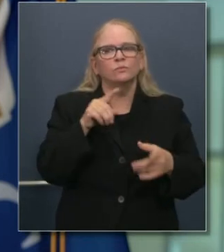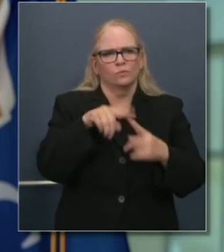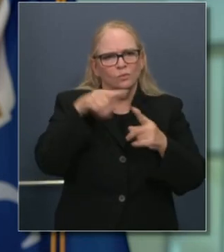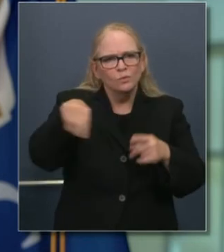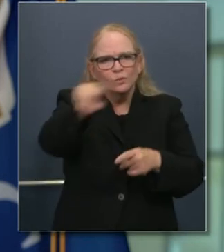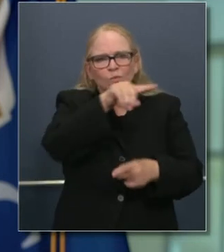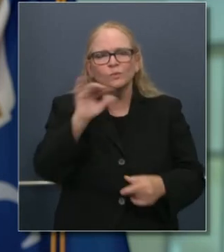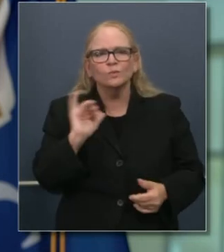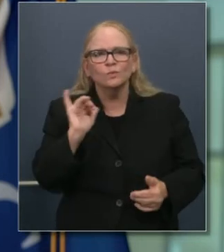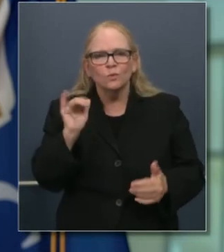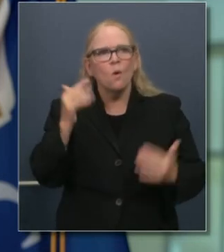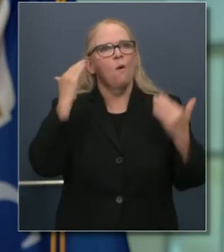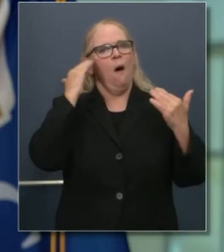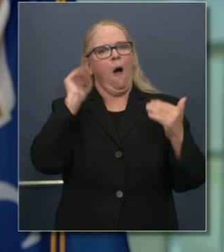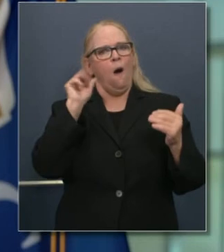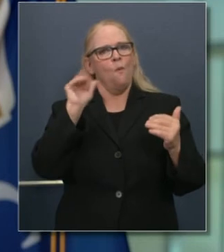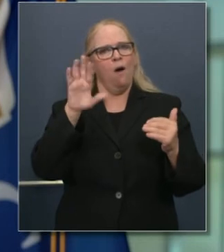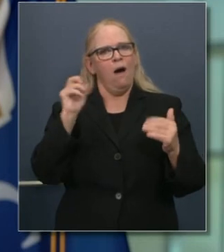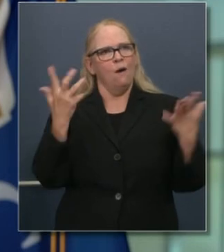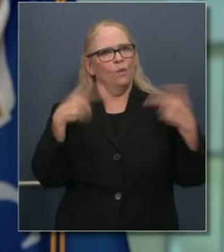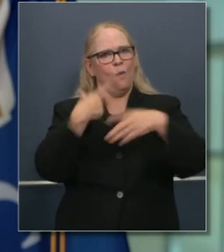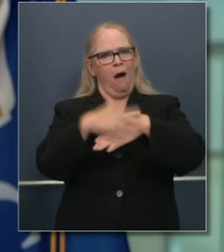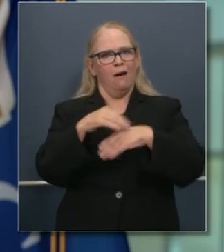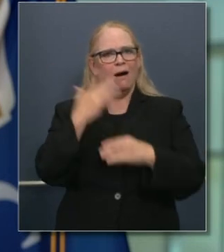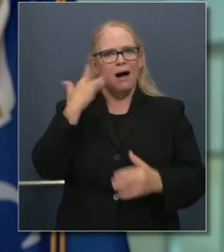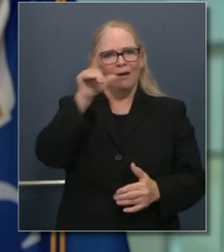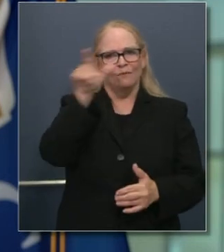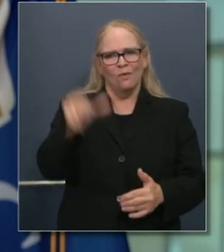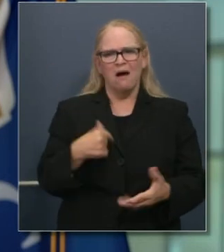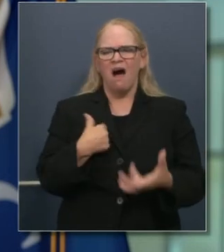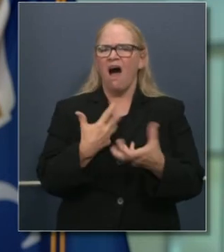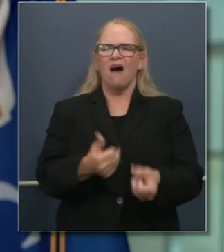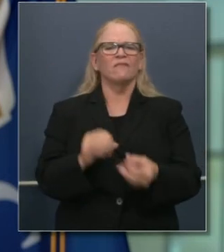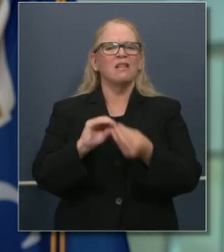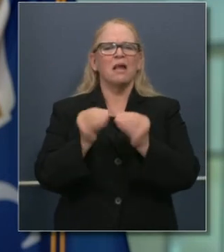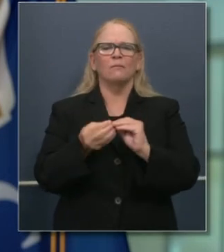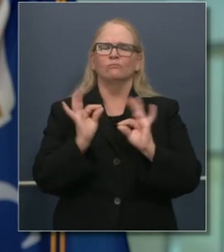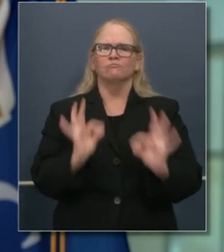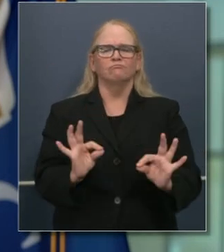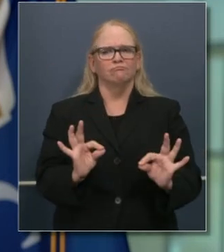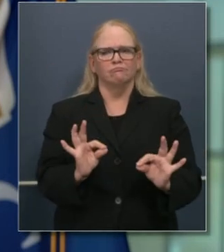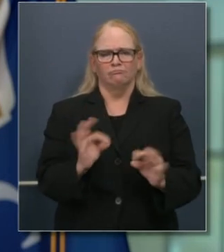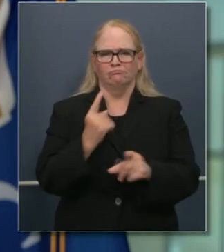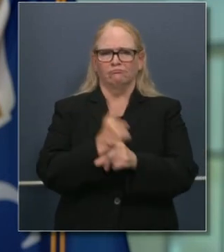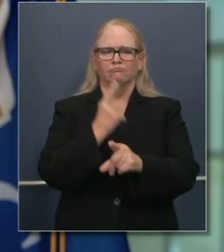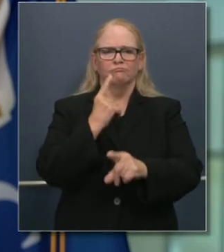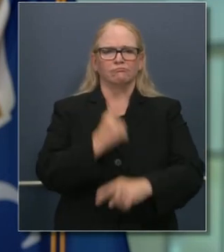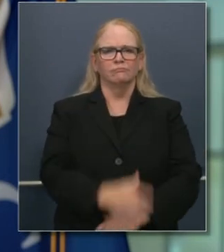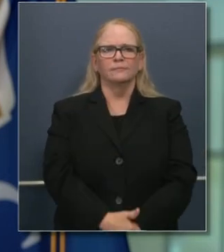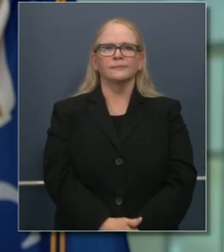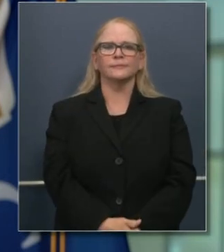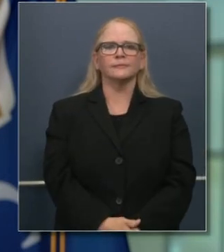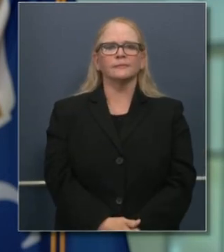cifras. Cuando salgan, veremos, después de que los organizamos, que sí serán más concordantes.